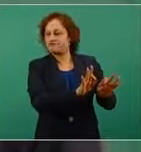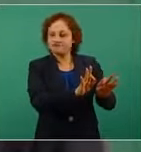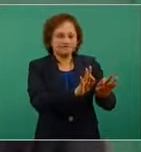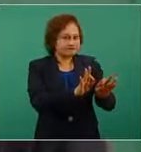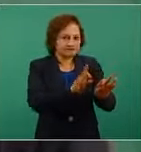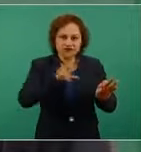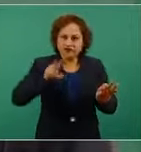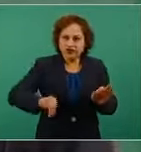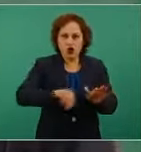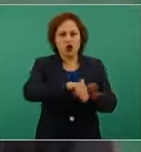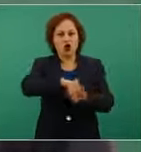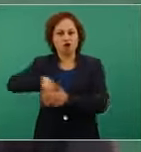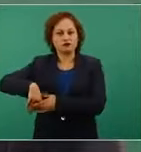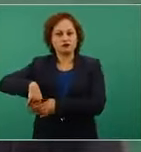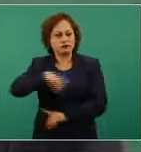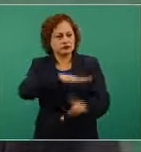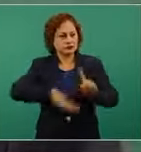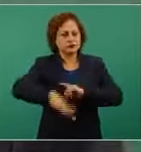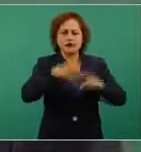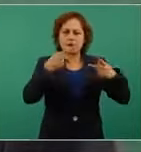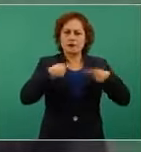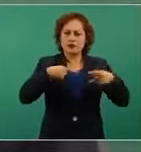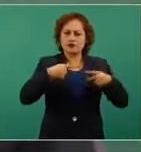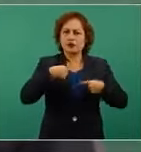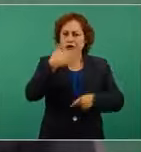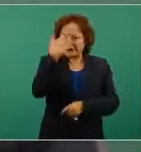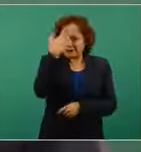y sabe elegir.